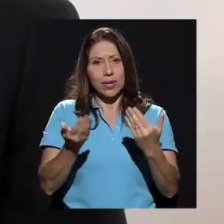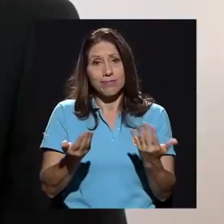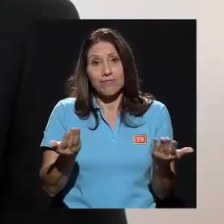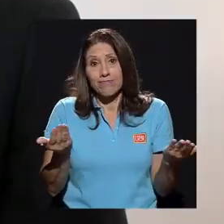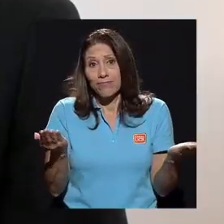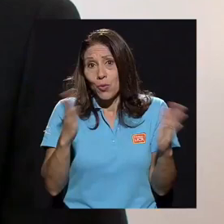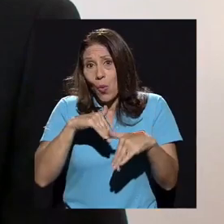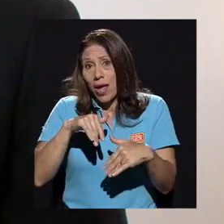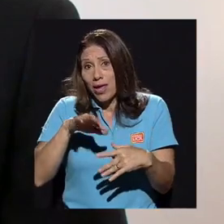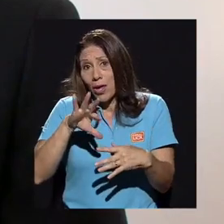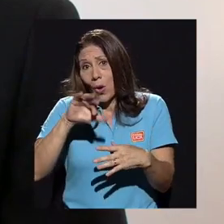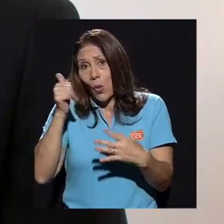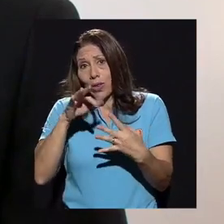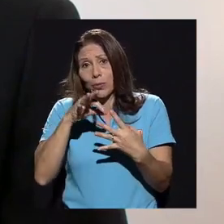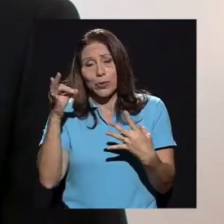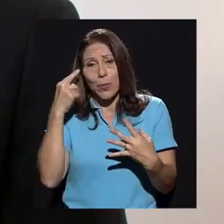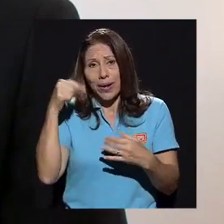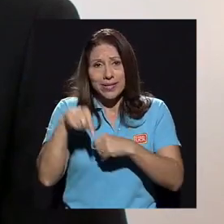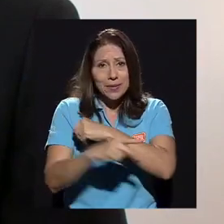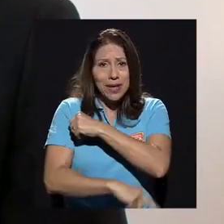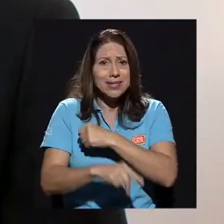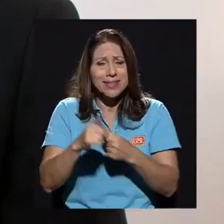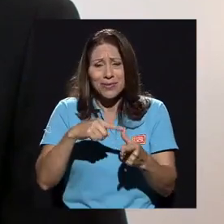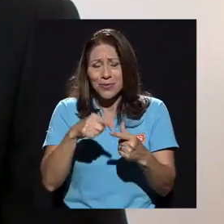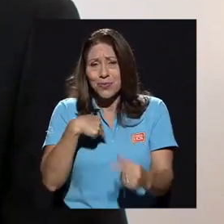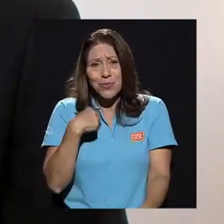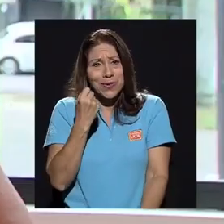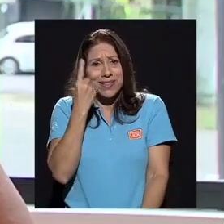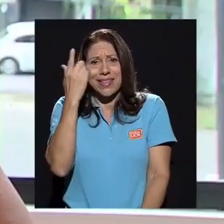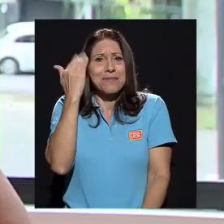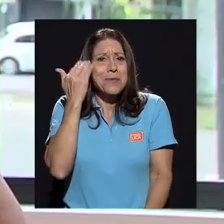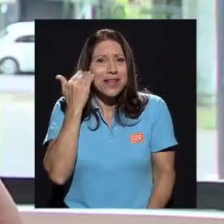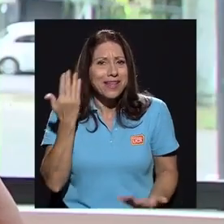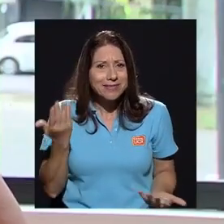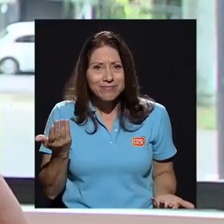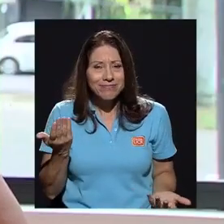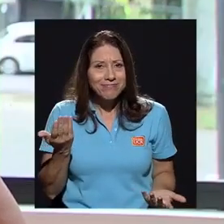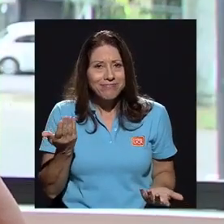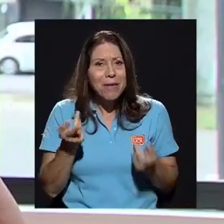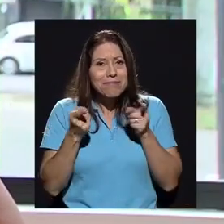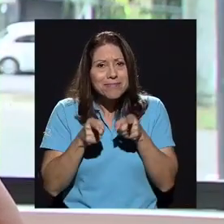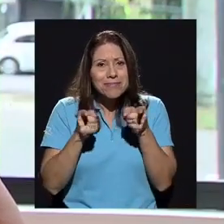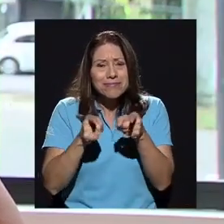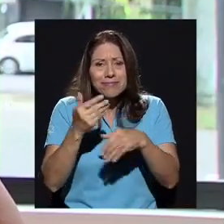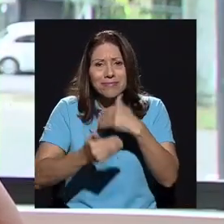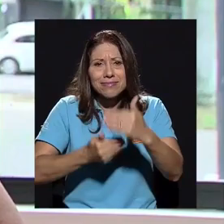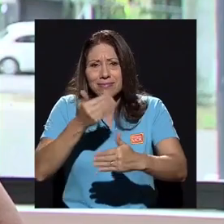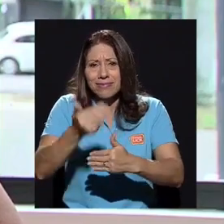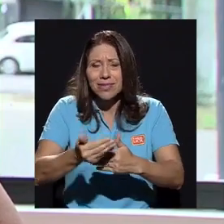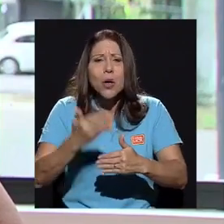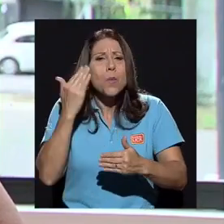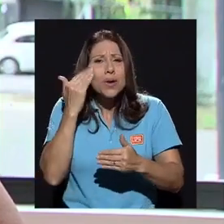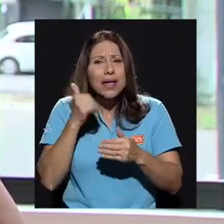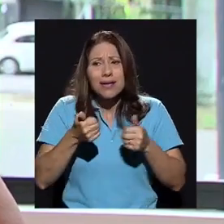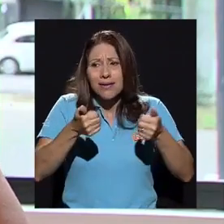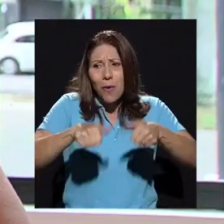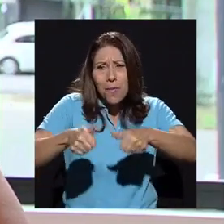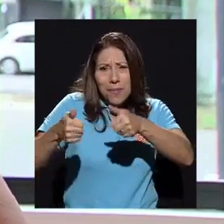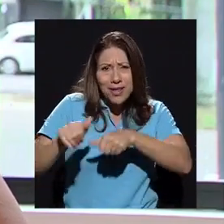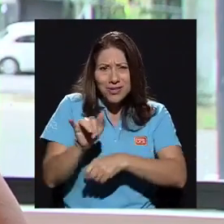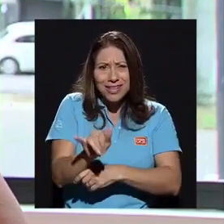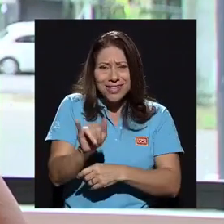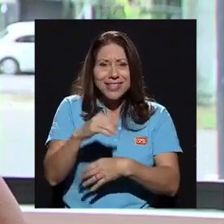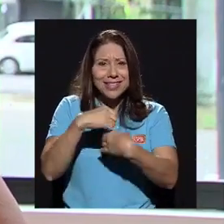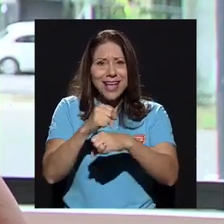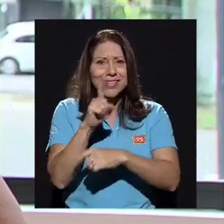No hay otra opción para este país. Así que uno entiende por qué se dan estos procesos y estos convenios y además